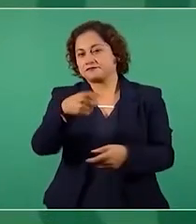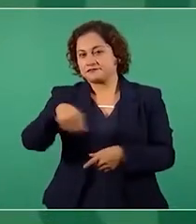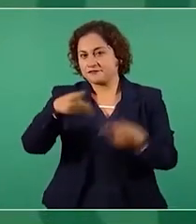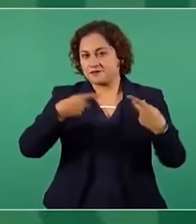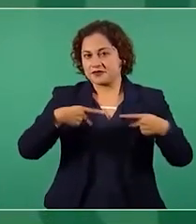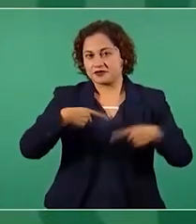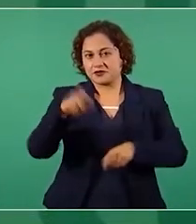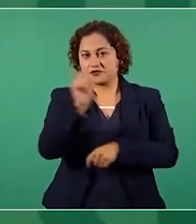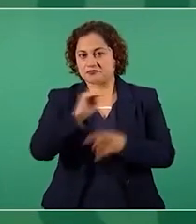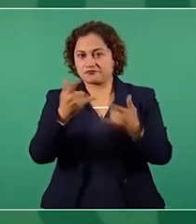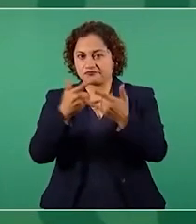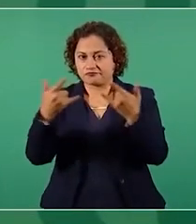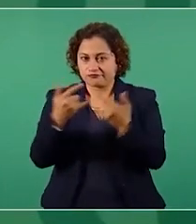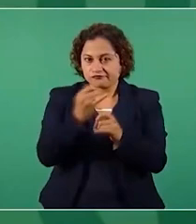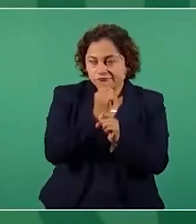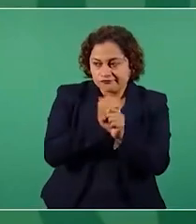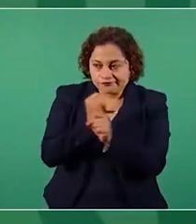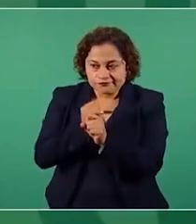y arqueólogos.